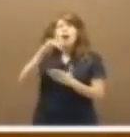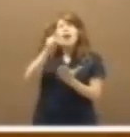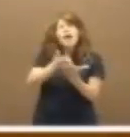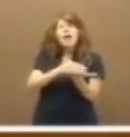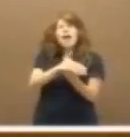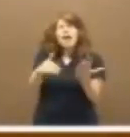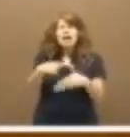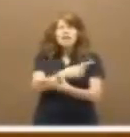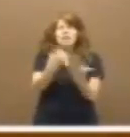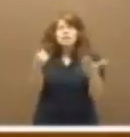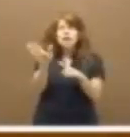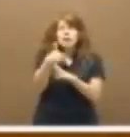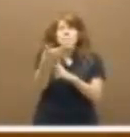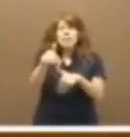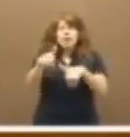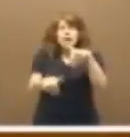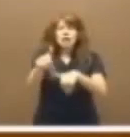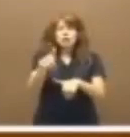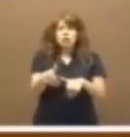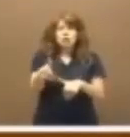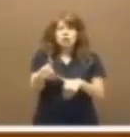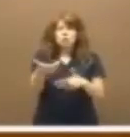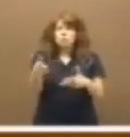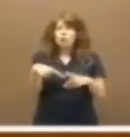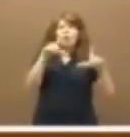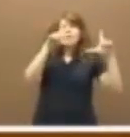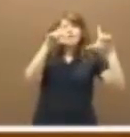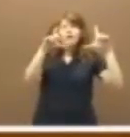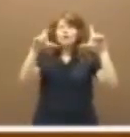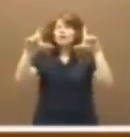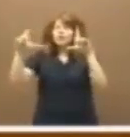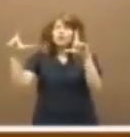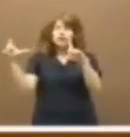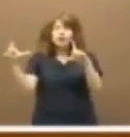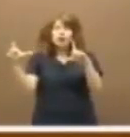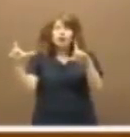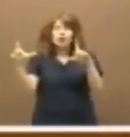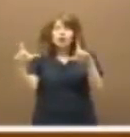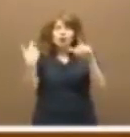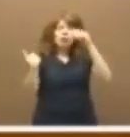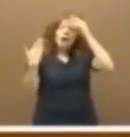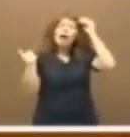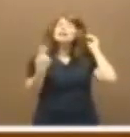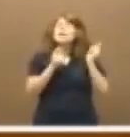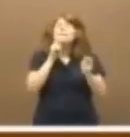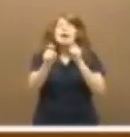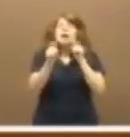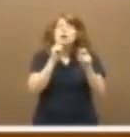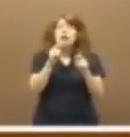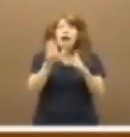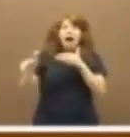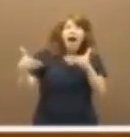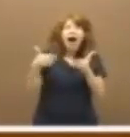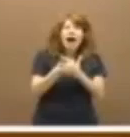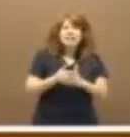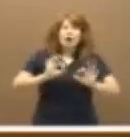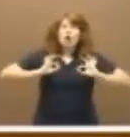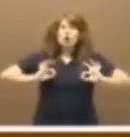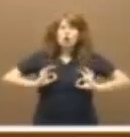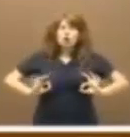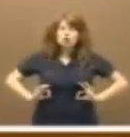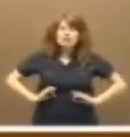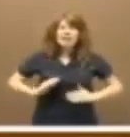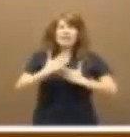16 una bandera electoral. Y se han ido a hacer fotos, como decía un periodista, hasta con el conserje